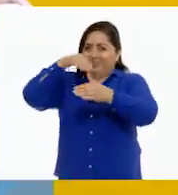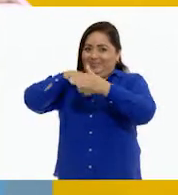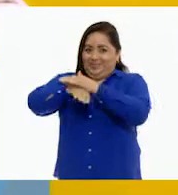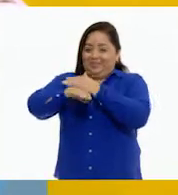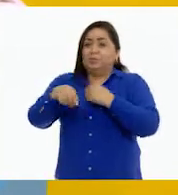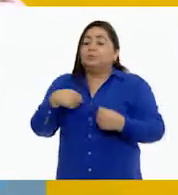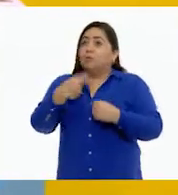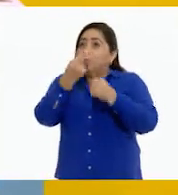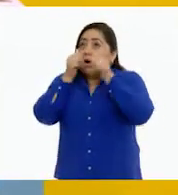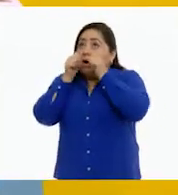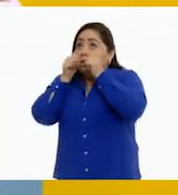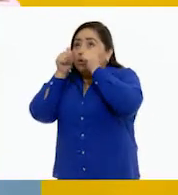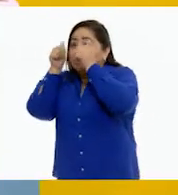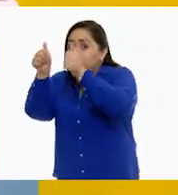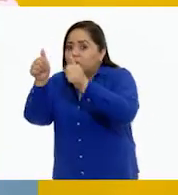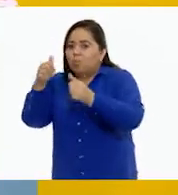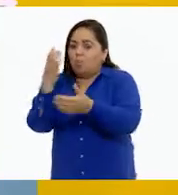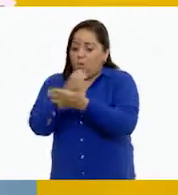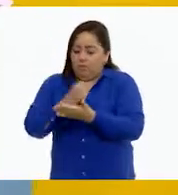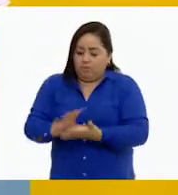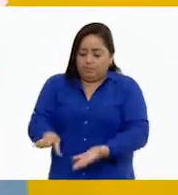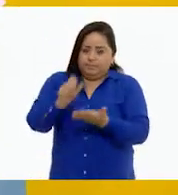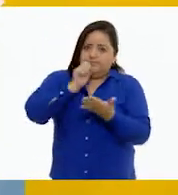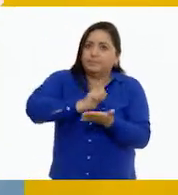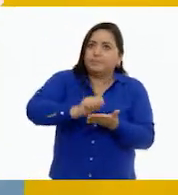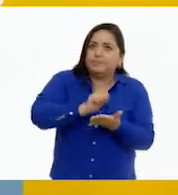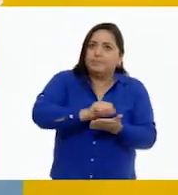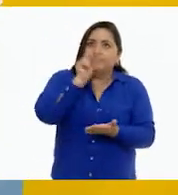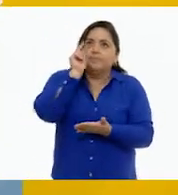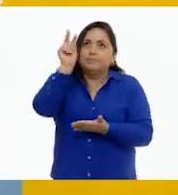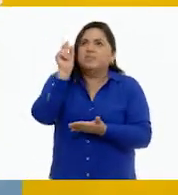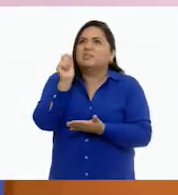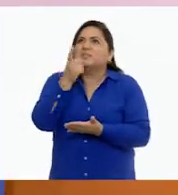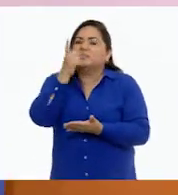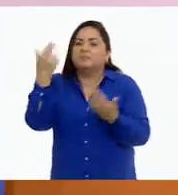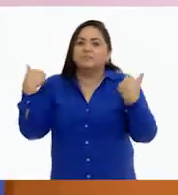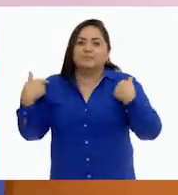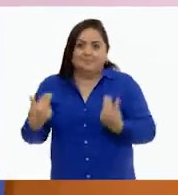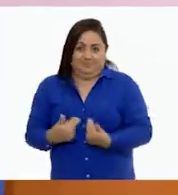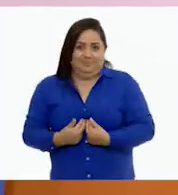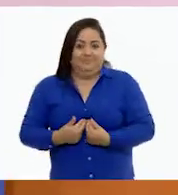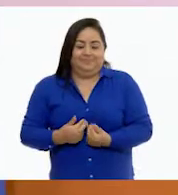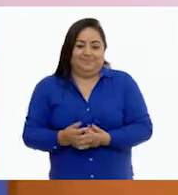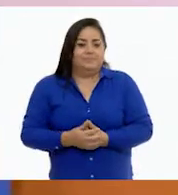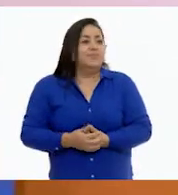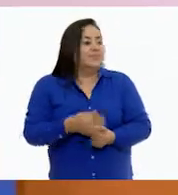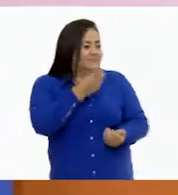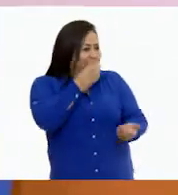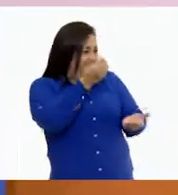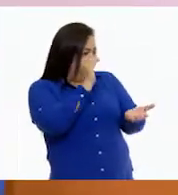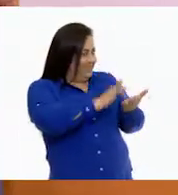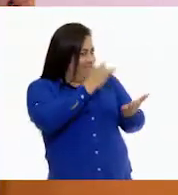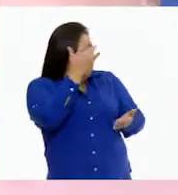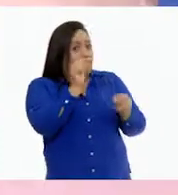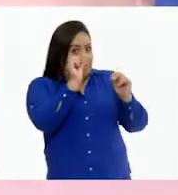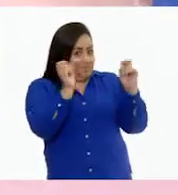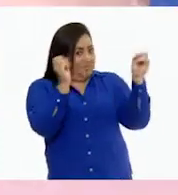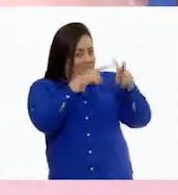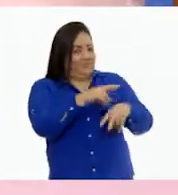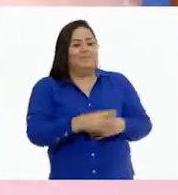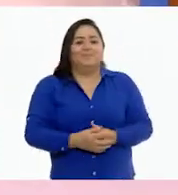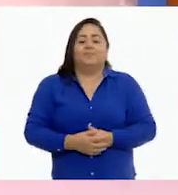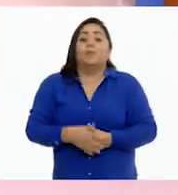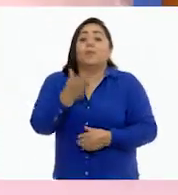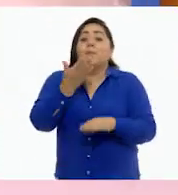poner mucha atención, agarrar mi cuaderno y tomar notas de todo lo que diga. La dejo de dar la clase maestra. Muchas gracias. Ahorita nos vemos. Ahorita nos vemos. Sale.